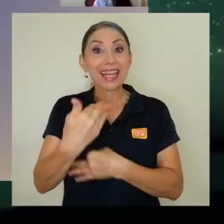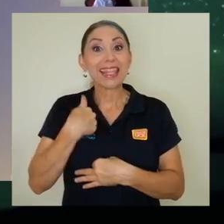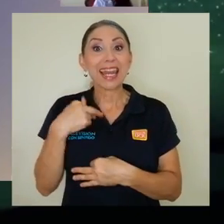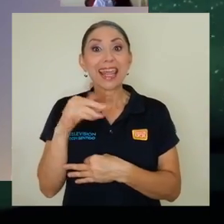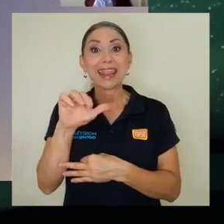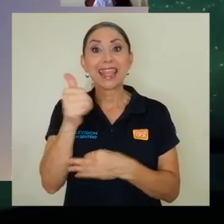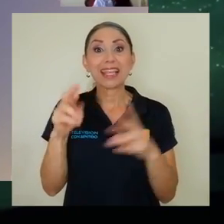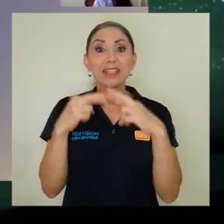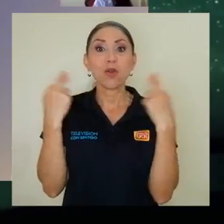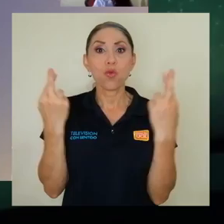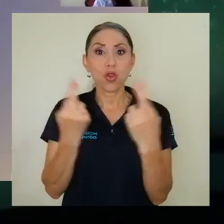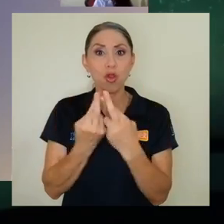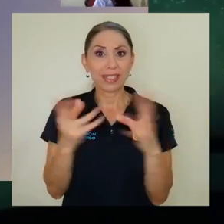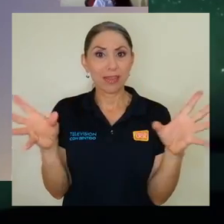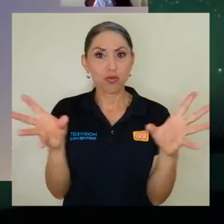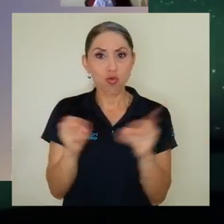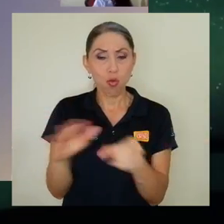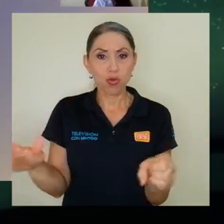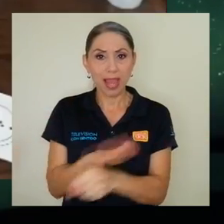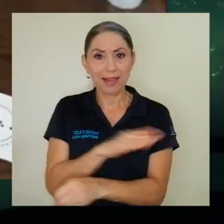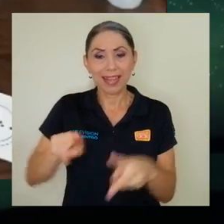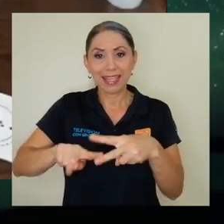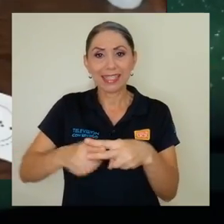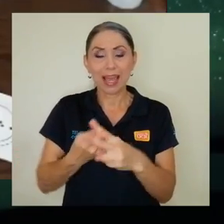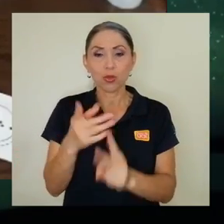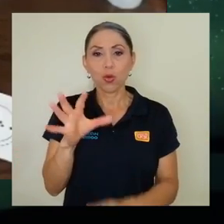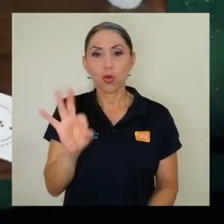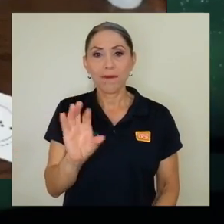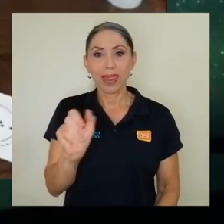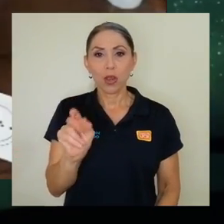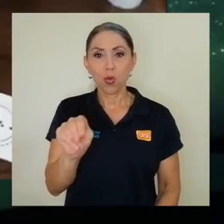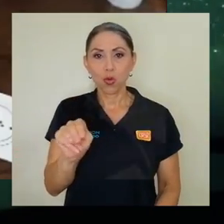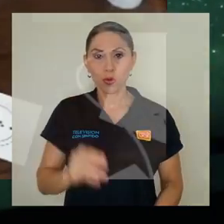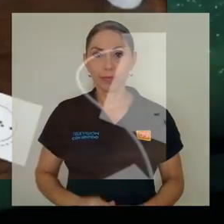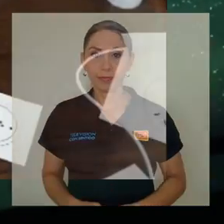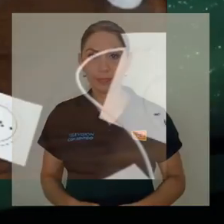comprenderá 10 sesiones iniciando el próximo 9 de junio.